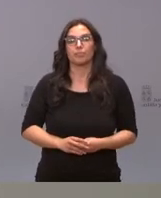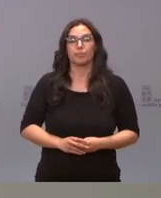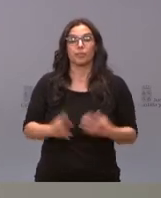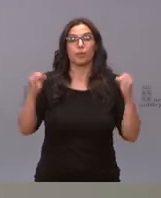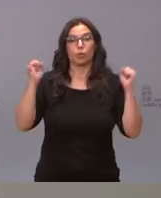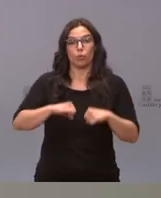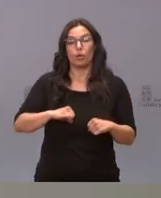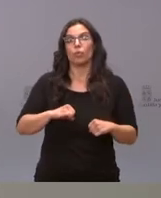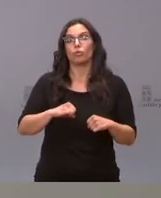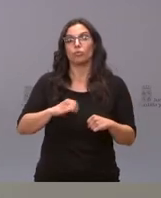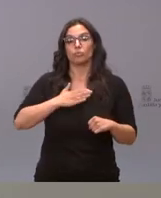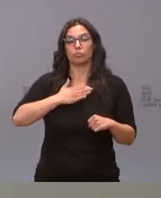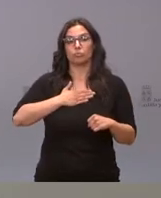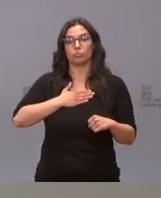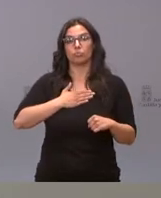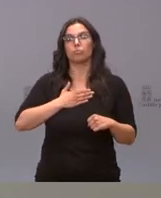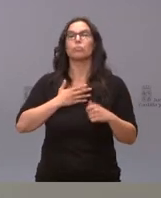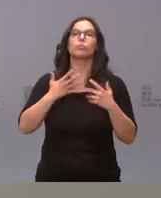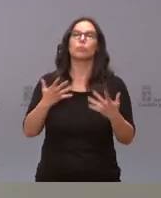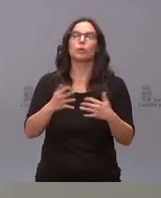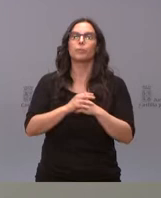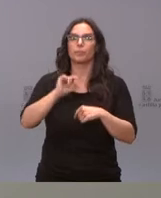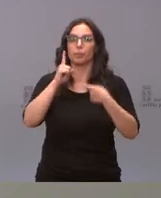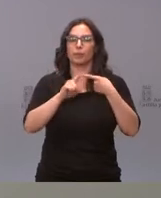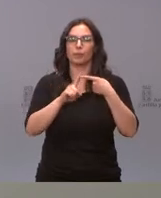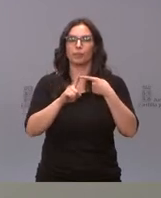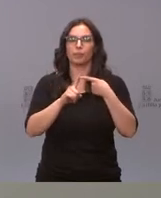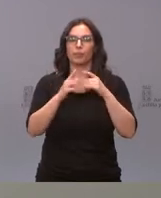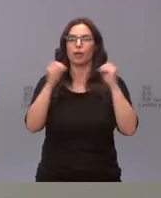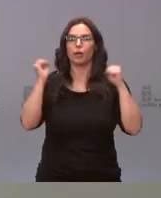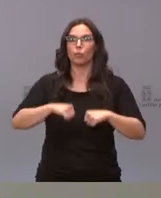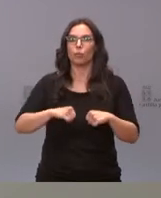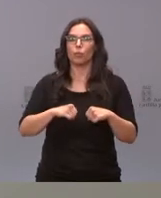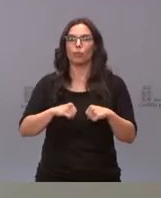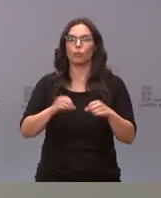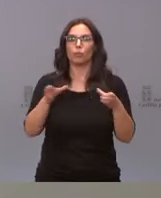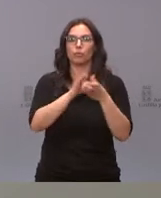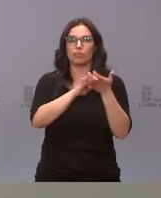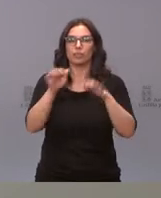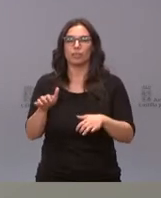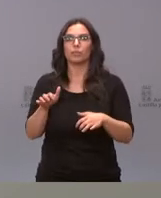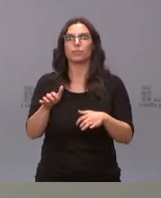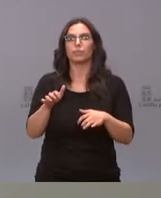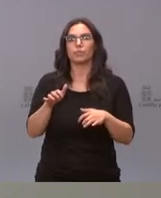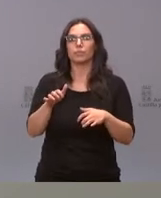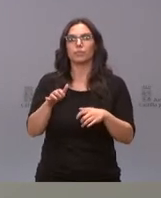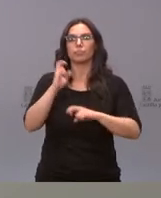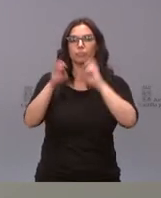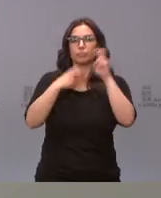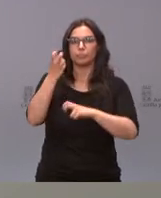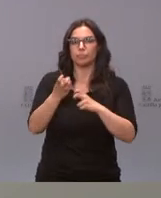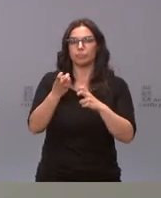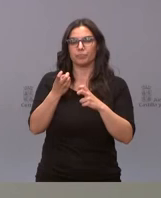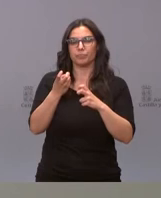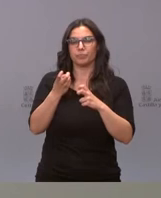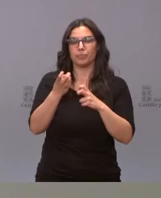los acuerdos a propuesta de la Consejería de Fomento han sido los siguientes. El primero, un acuerdo de la Junta de Castilla y León por lo que se autoriza la formalización del encargo a la